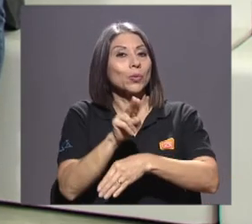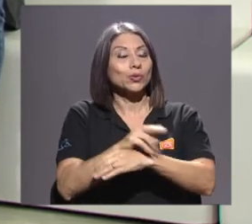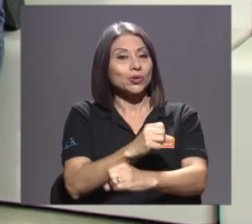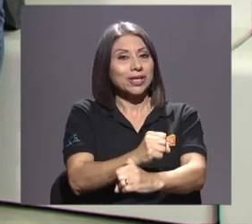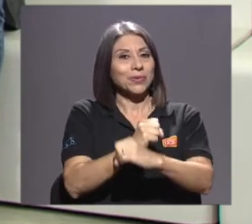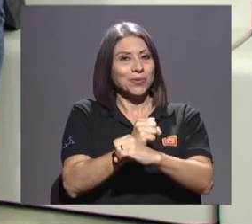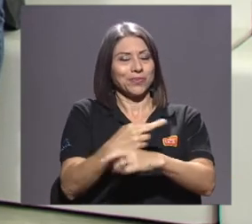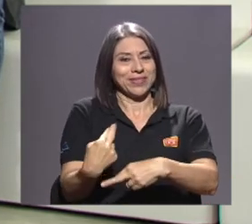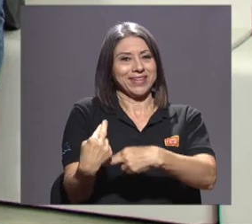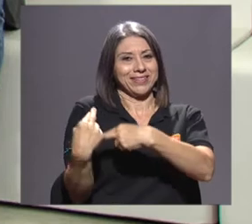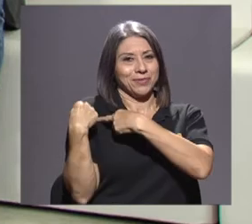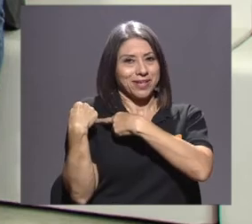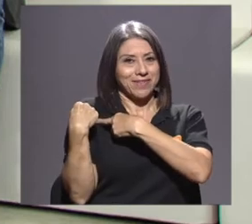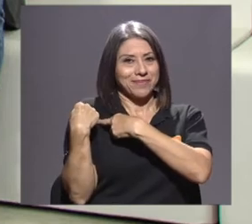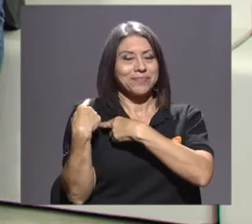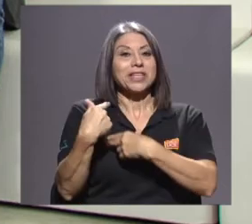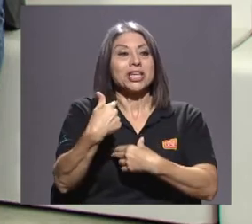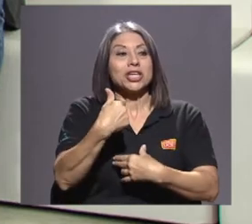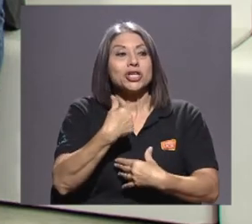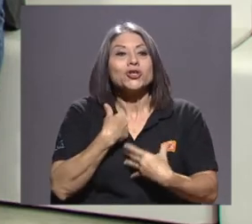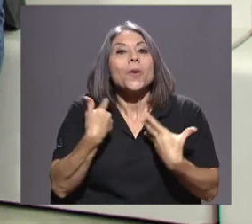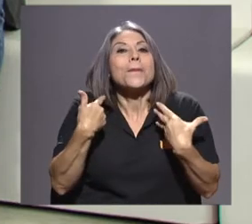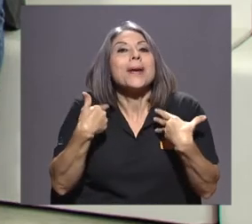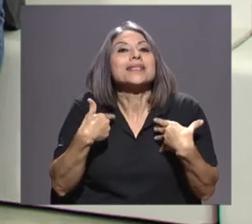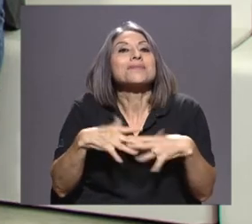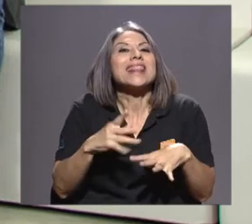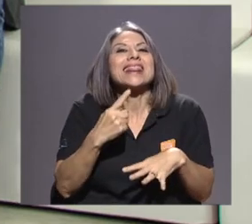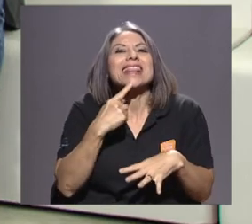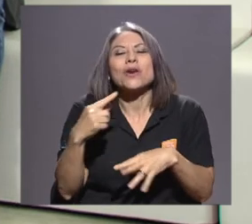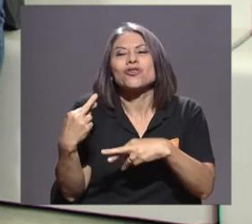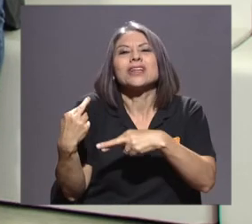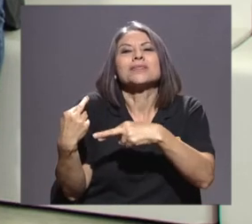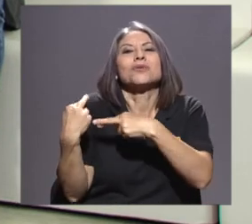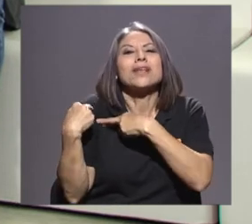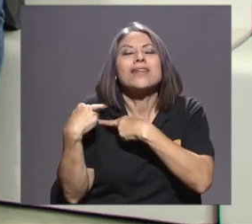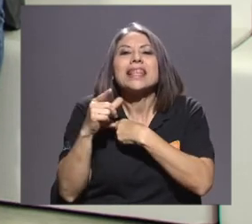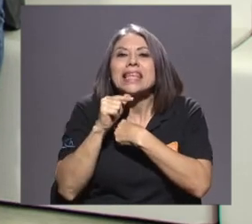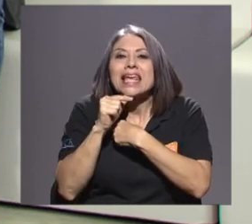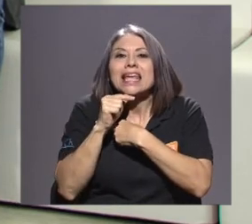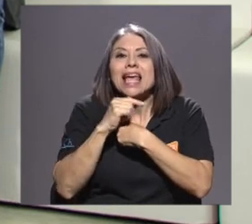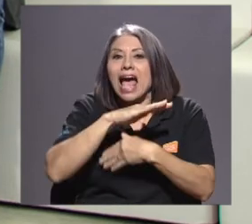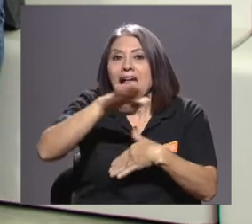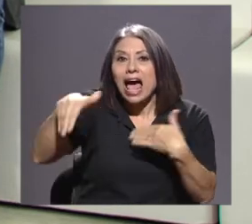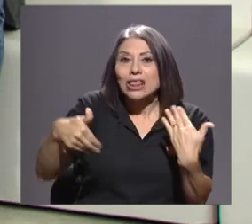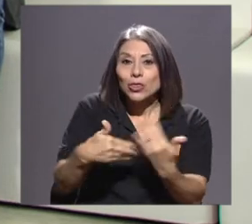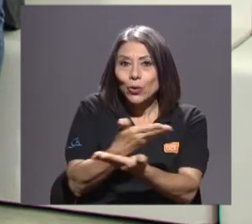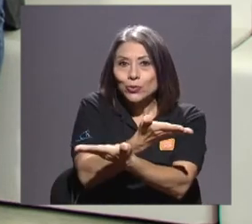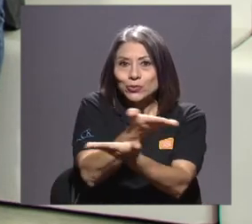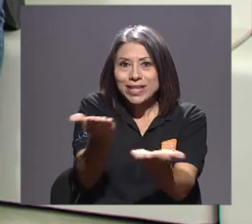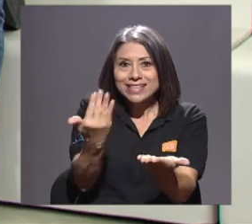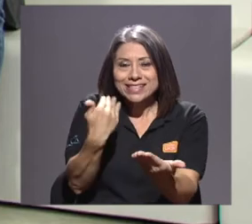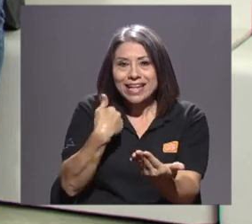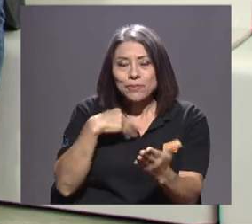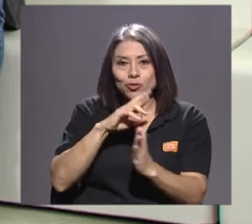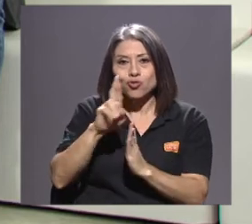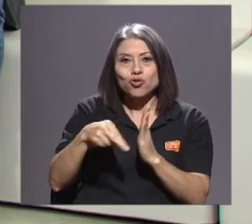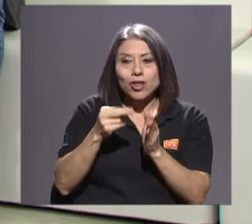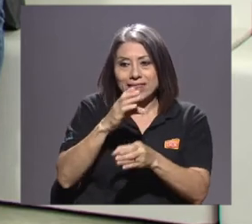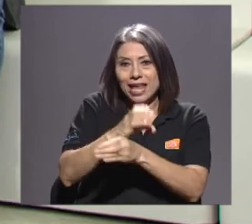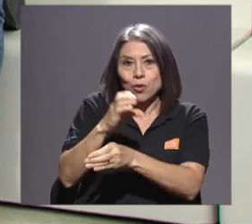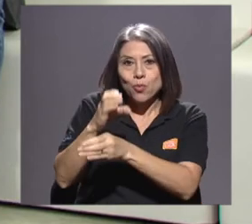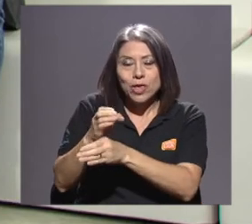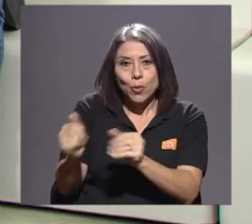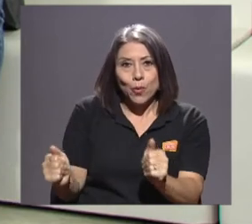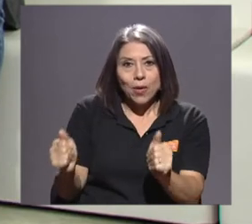y yo más bien le paso la pelota de la responsabilidad a todos los que tenemos un rol de cuido y acompañamiento, aunque no seamos